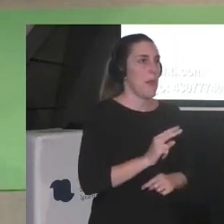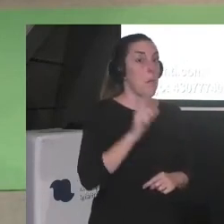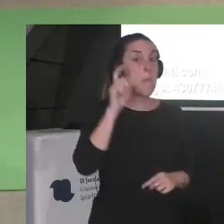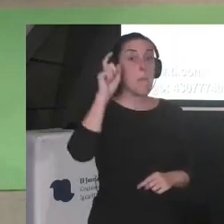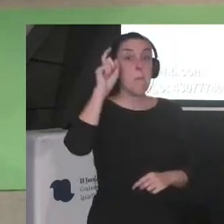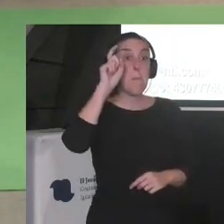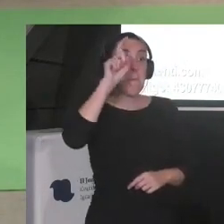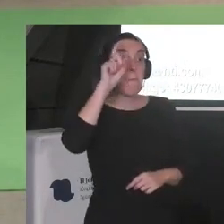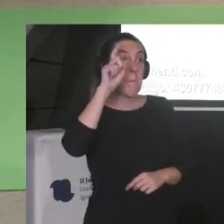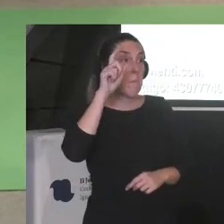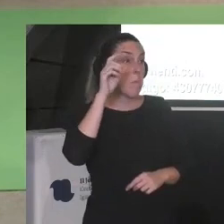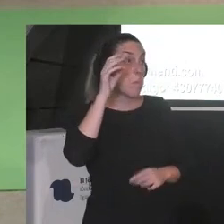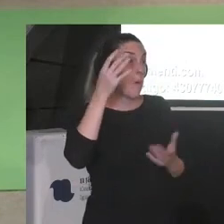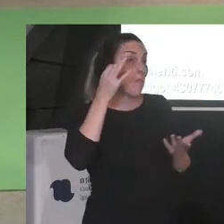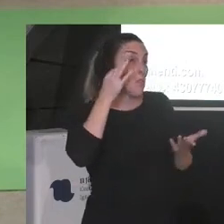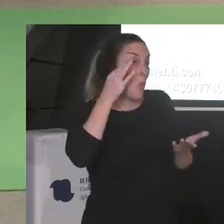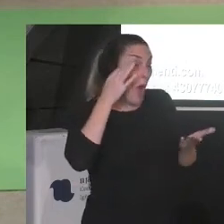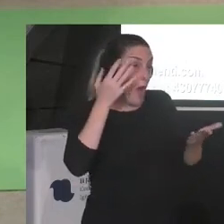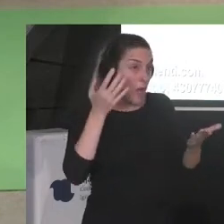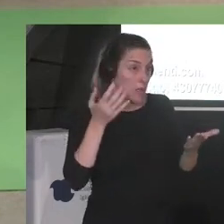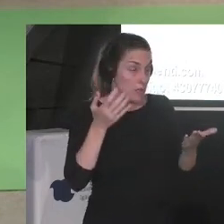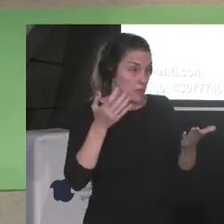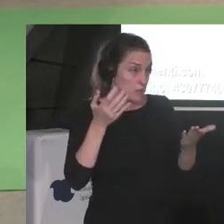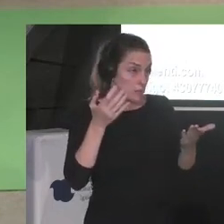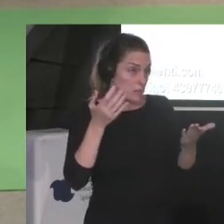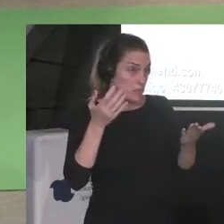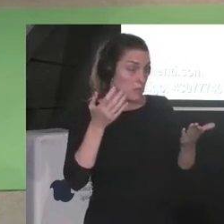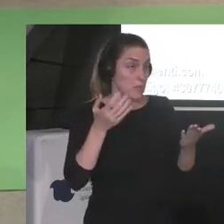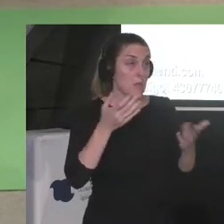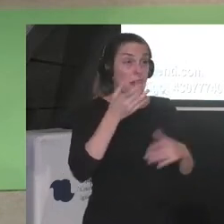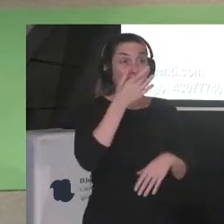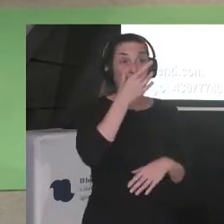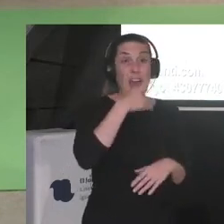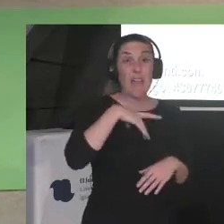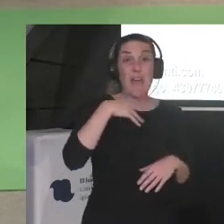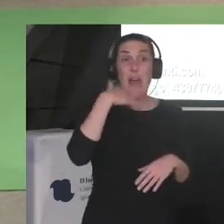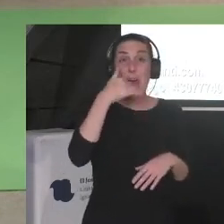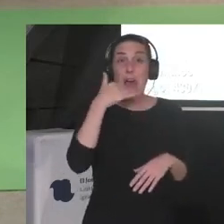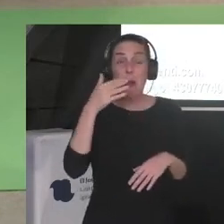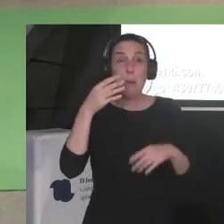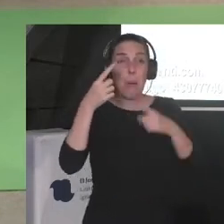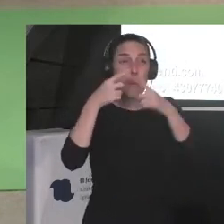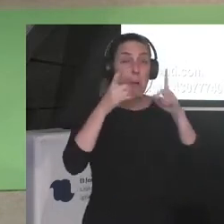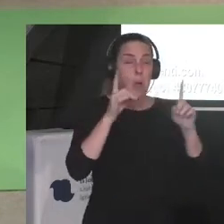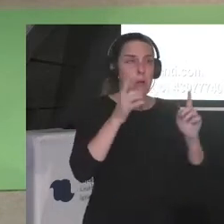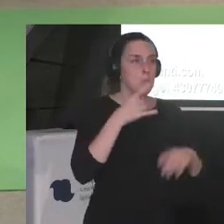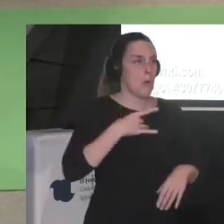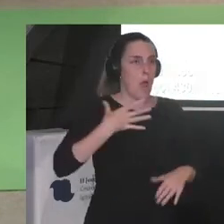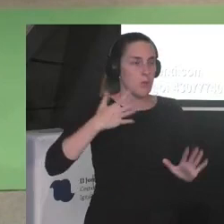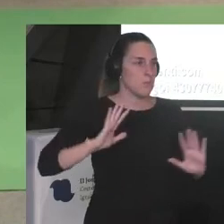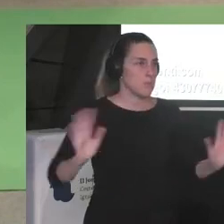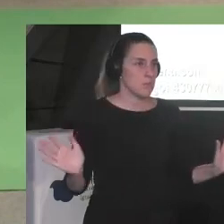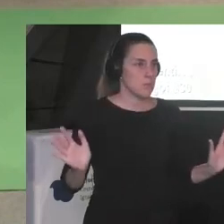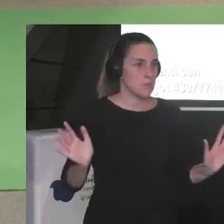profesora racializada en el instituto de mi hija en la que pueda ya mirarse verse ¿no?